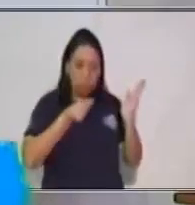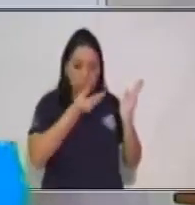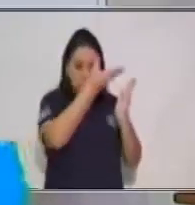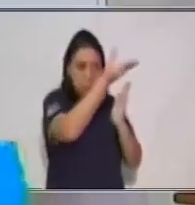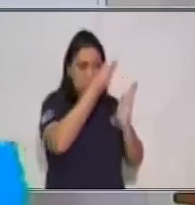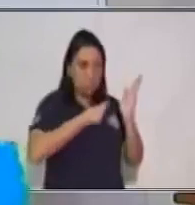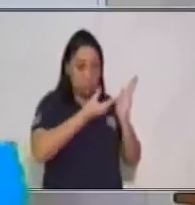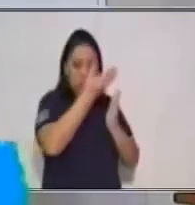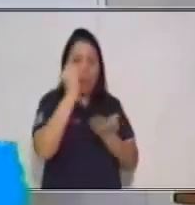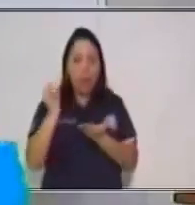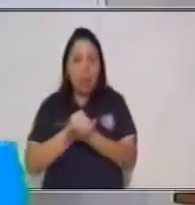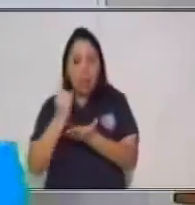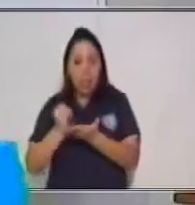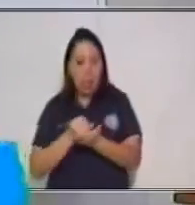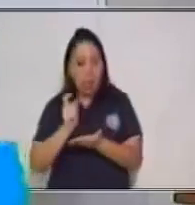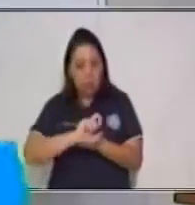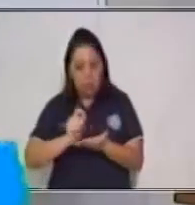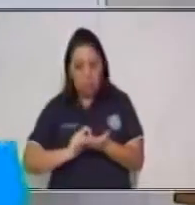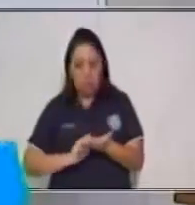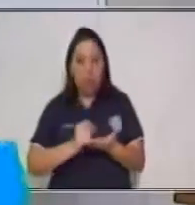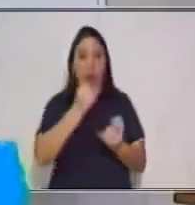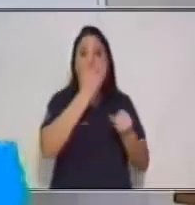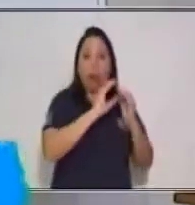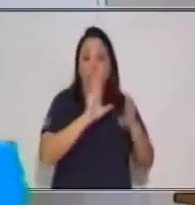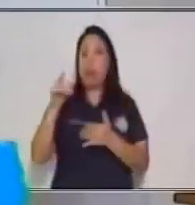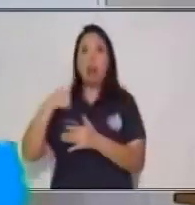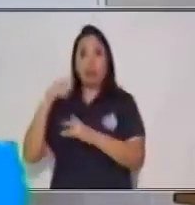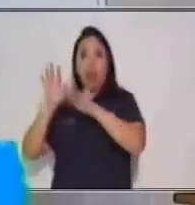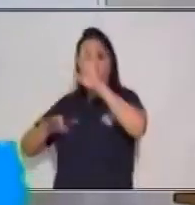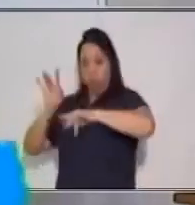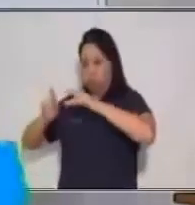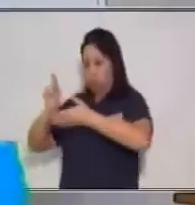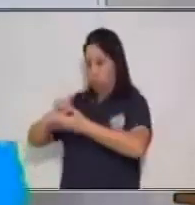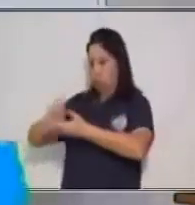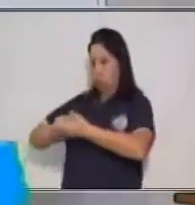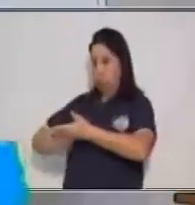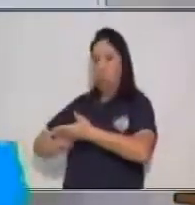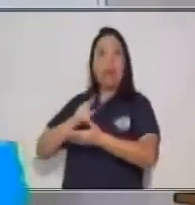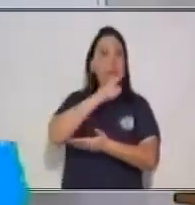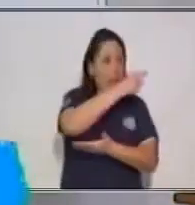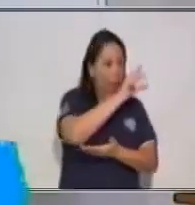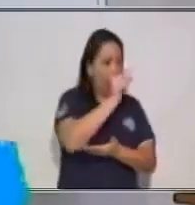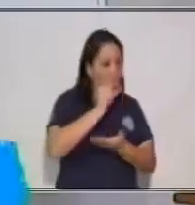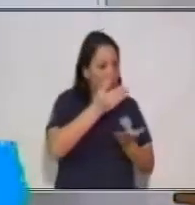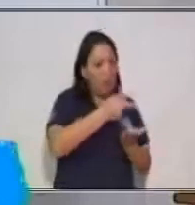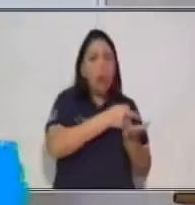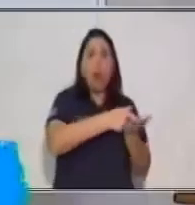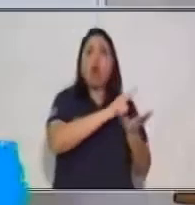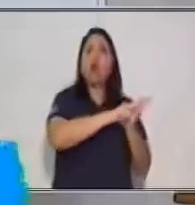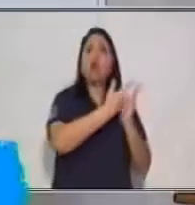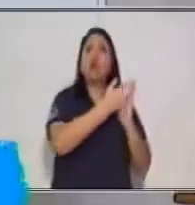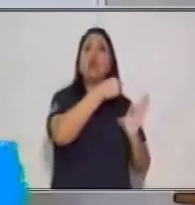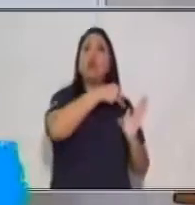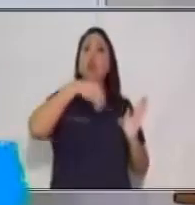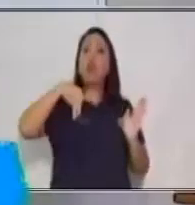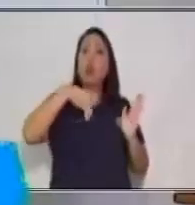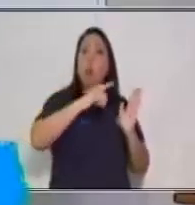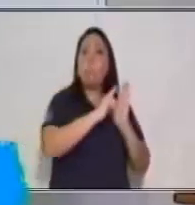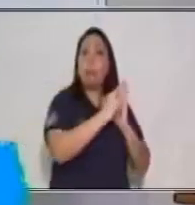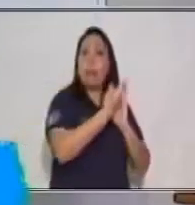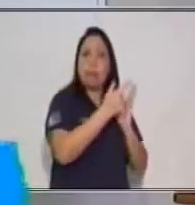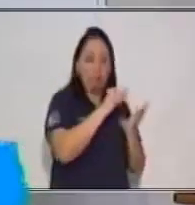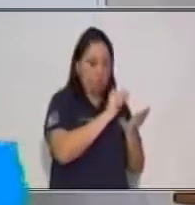tienes que colocar acá de dónde lo sacaste. Entonces, esta es tu estructura